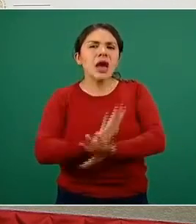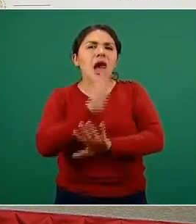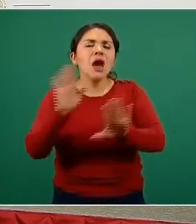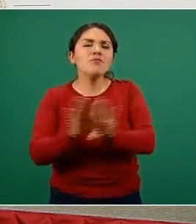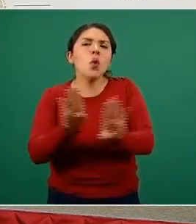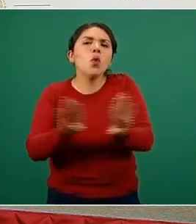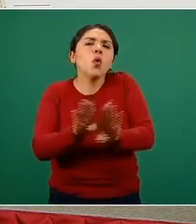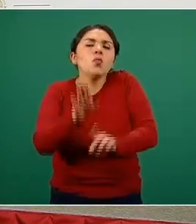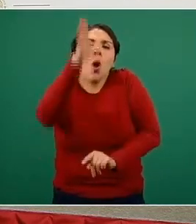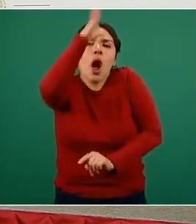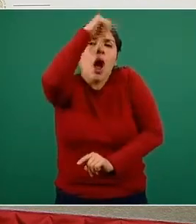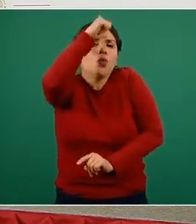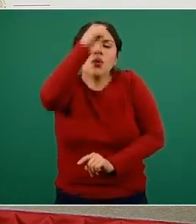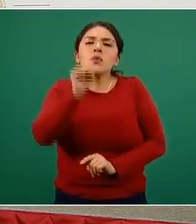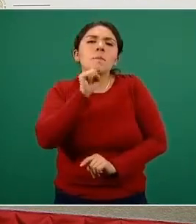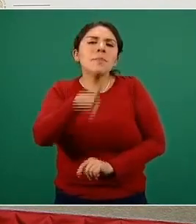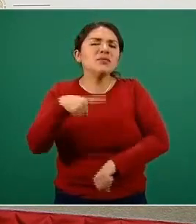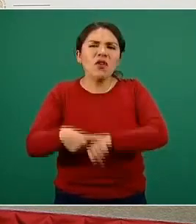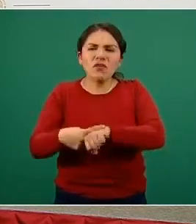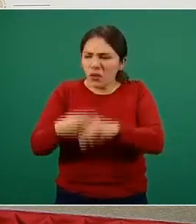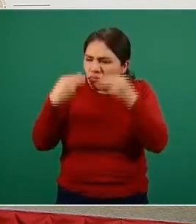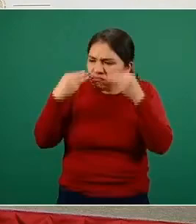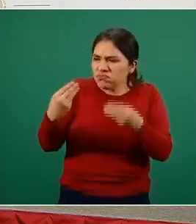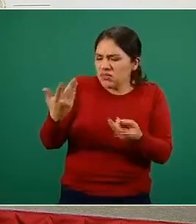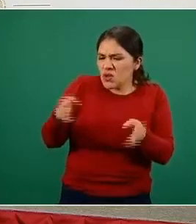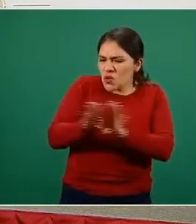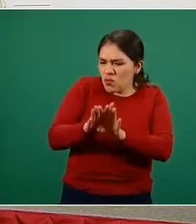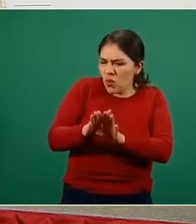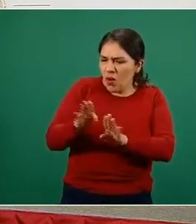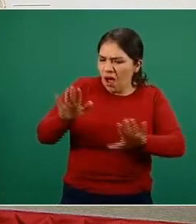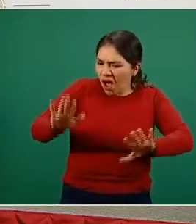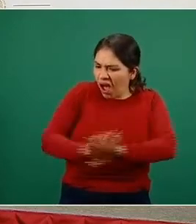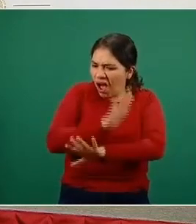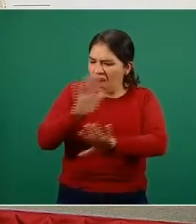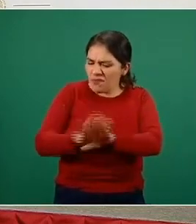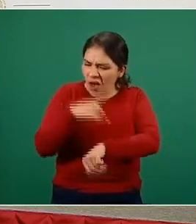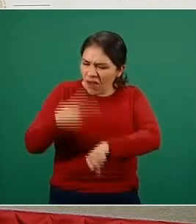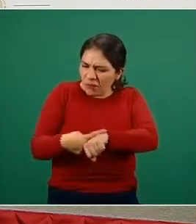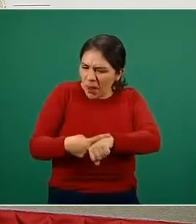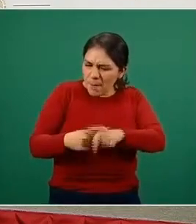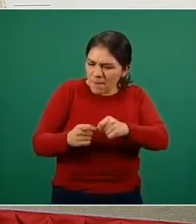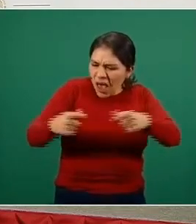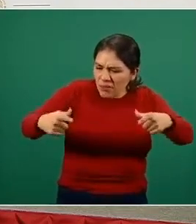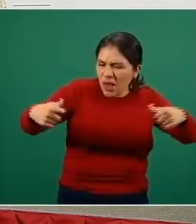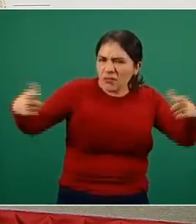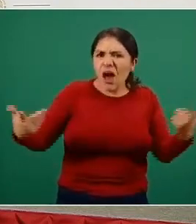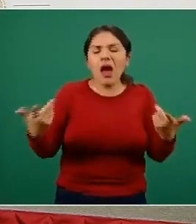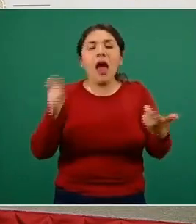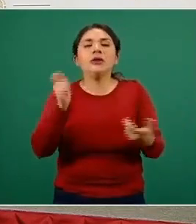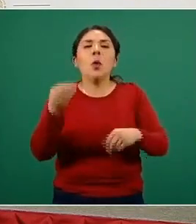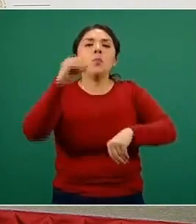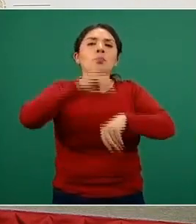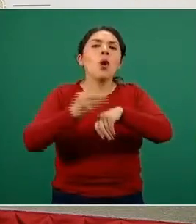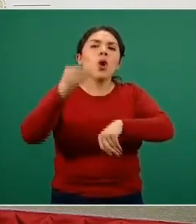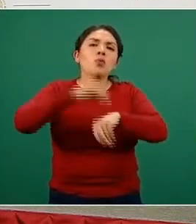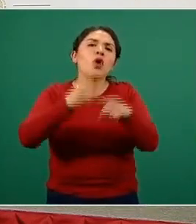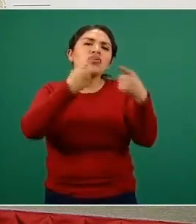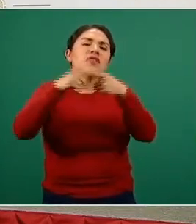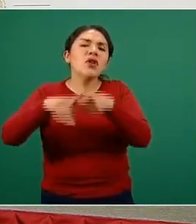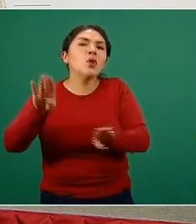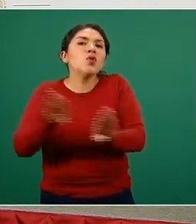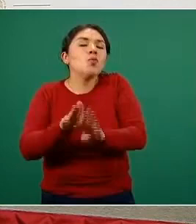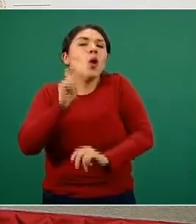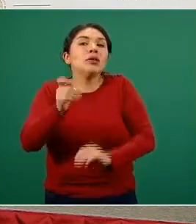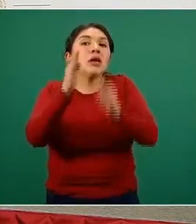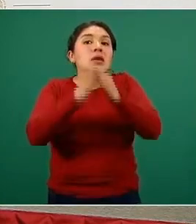propia epidemia, es decir, conforme la epidemia cambia van estableciéndose distintos prioridades